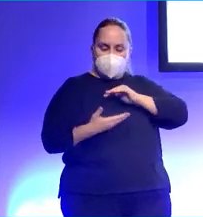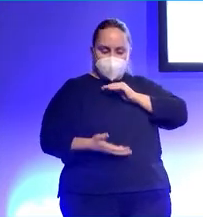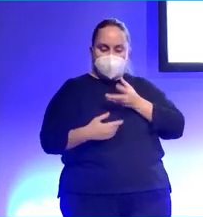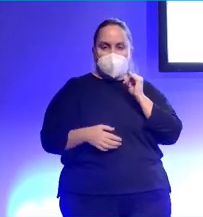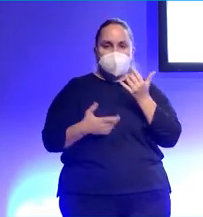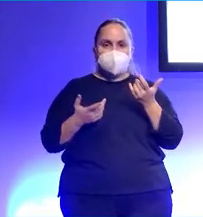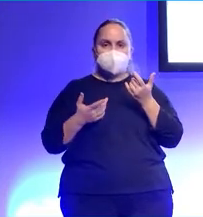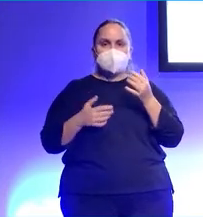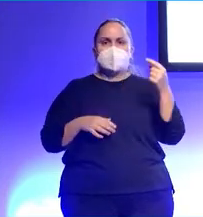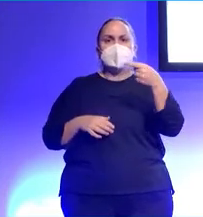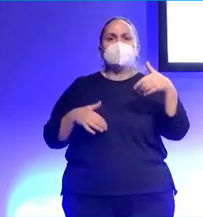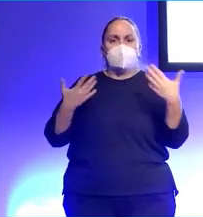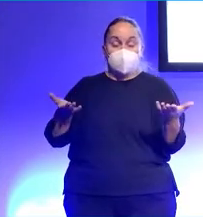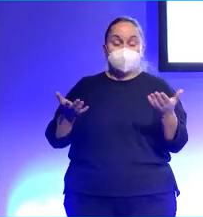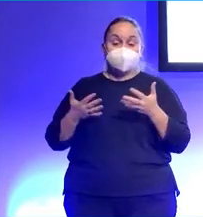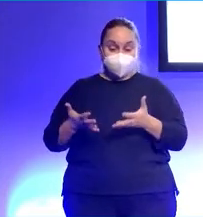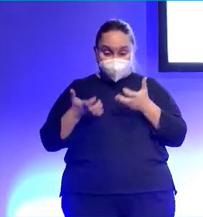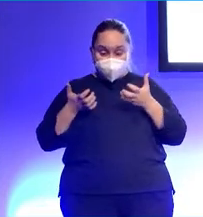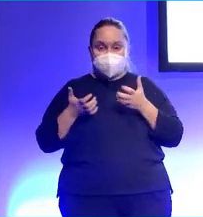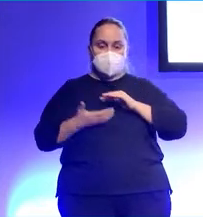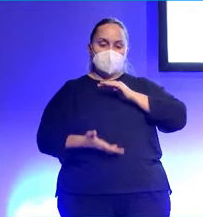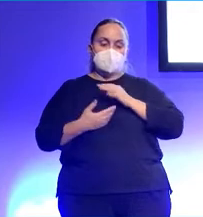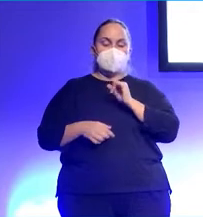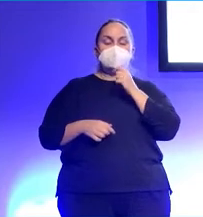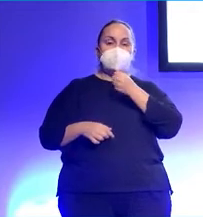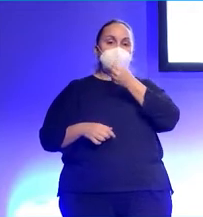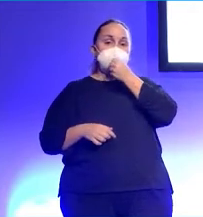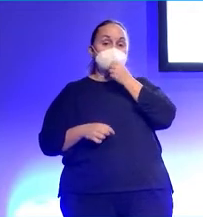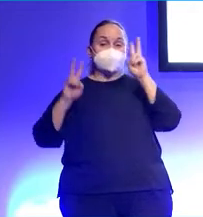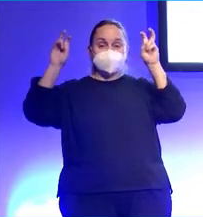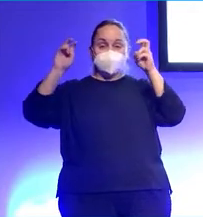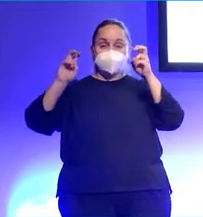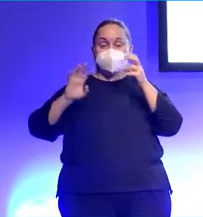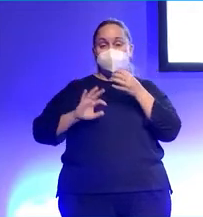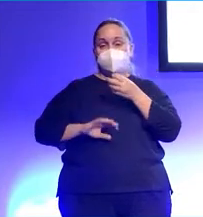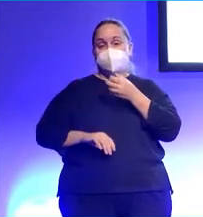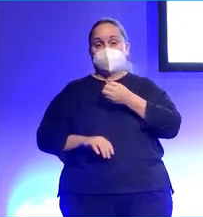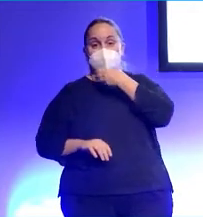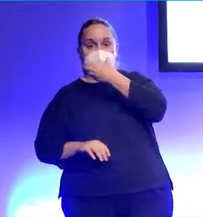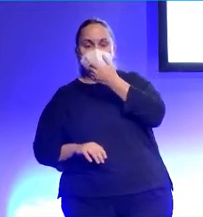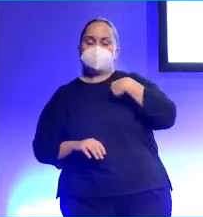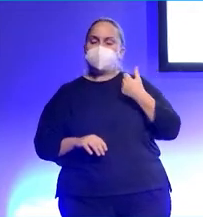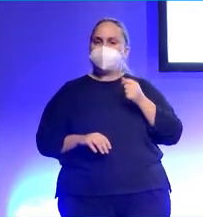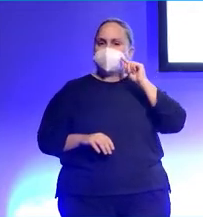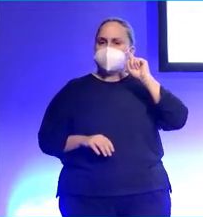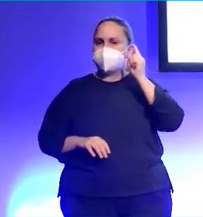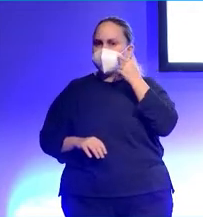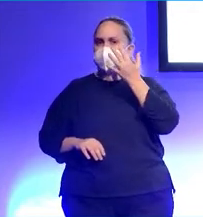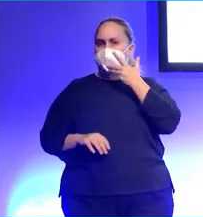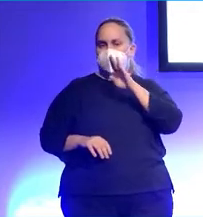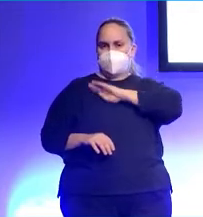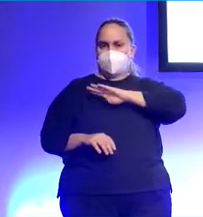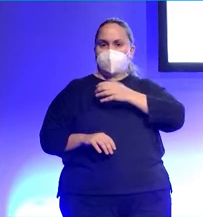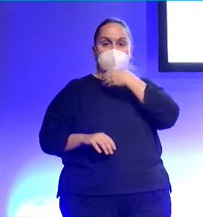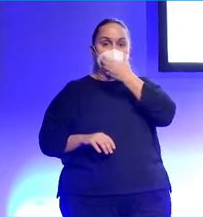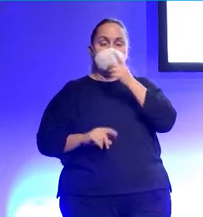juega en mí contra. Entonces, en las ventajas para un podcast diario sobre Apple, pues pensé, bueno, estoy informado, estoy continuamente leyendo y documentando sobre Apple y es